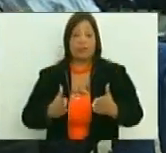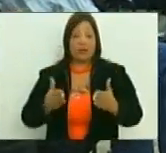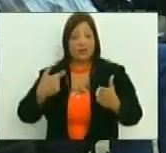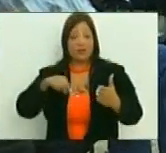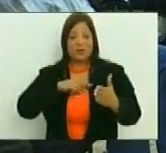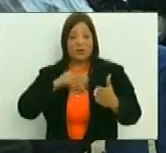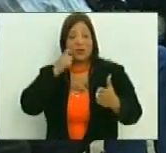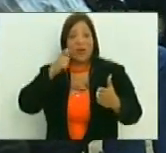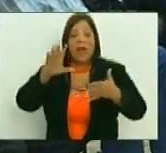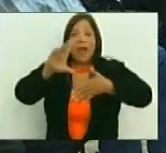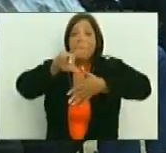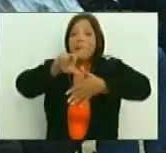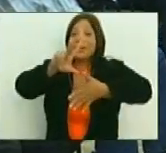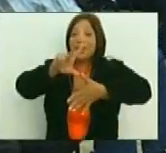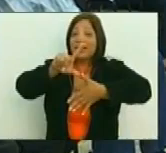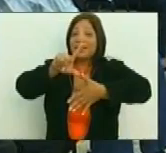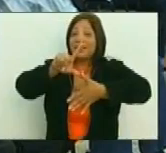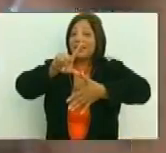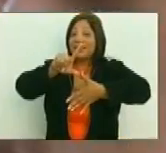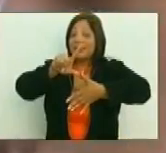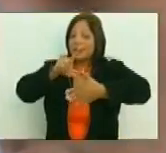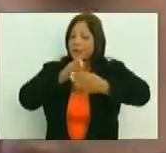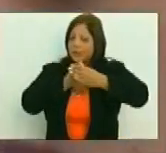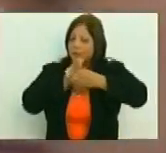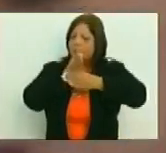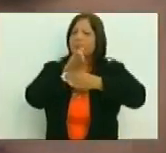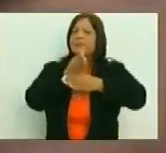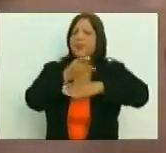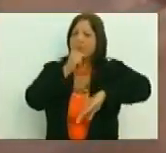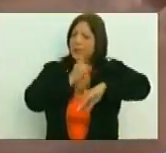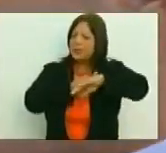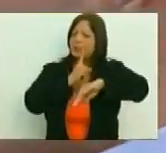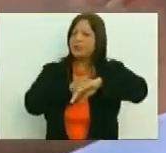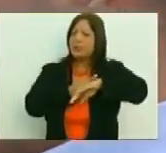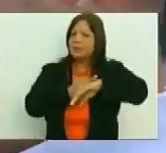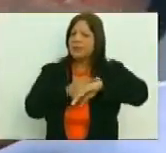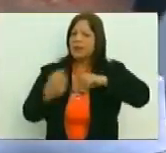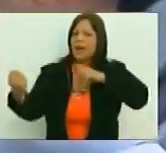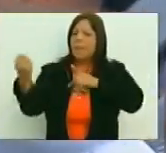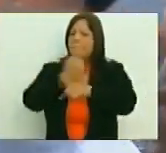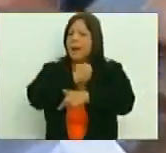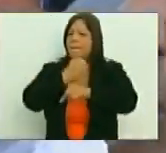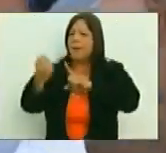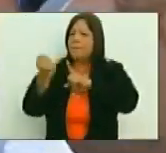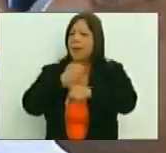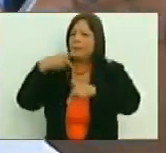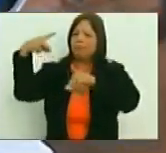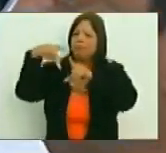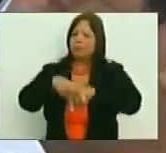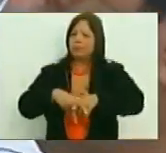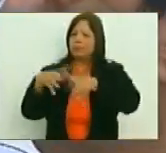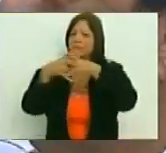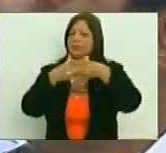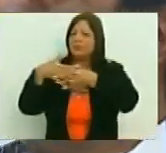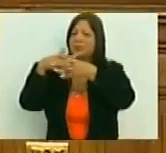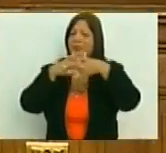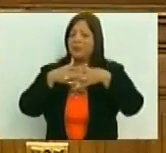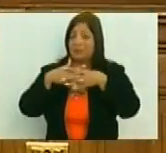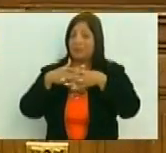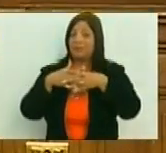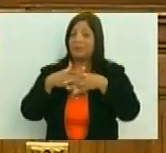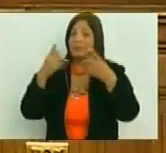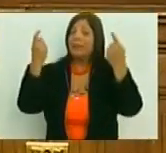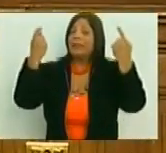y la América Latina atraviesa un periodo de agresión imperial que